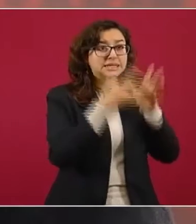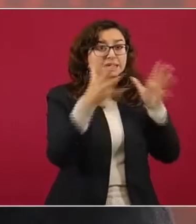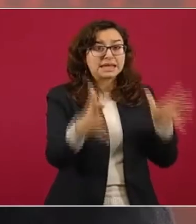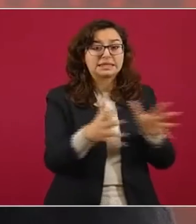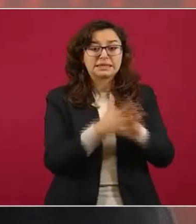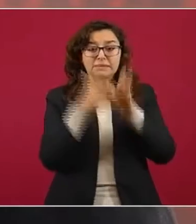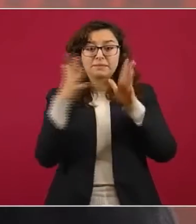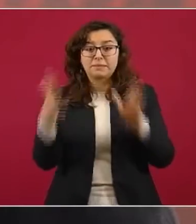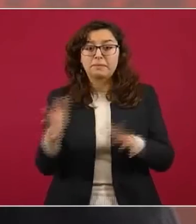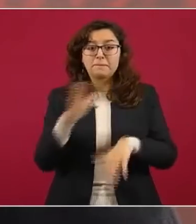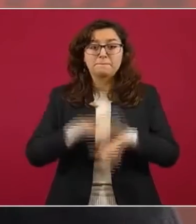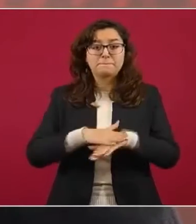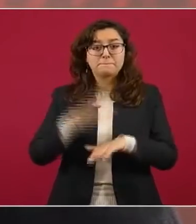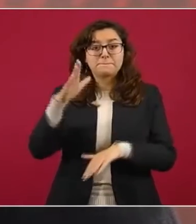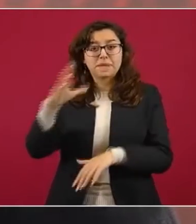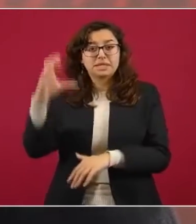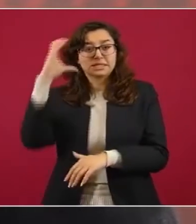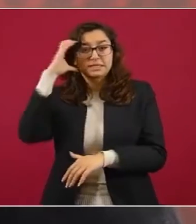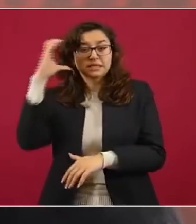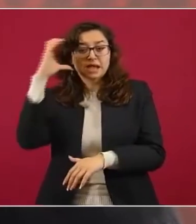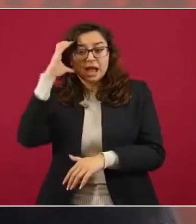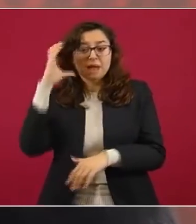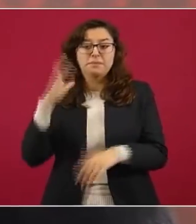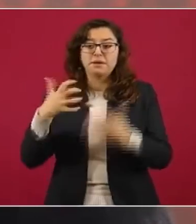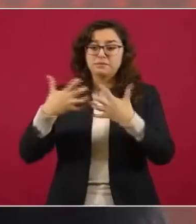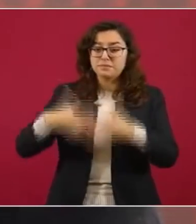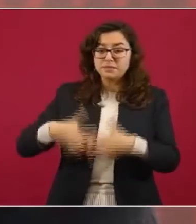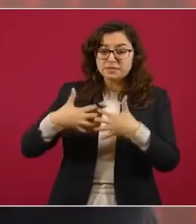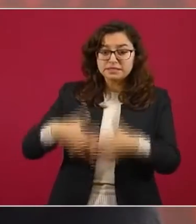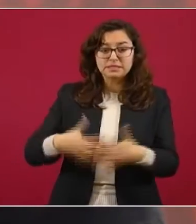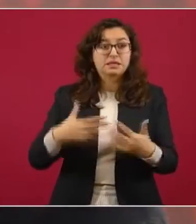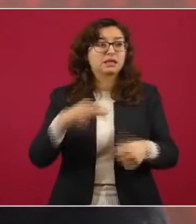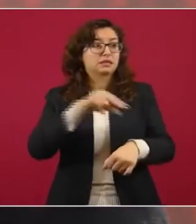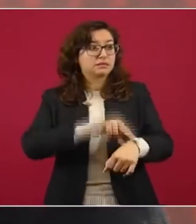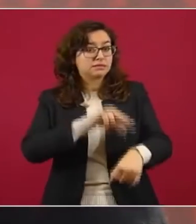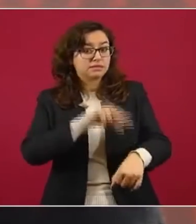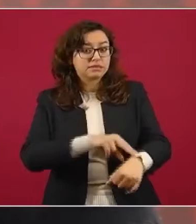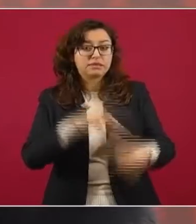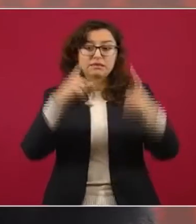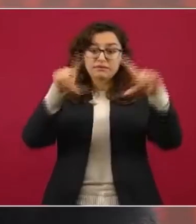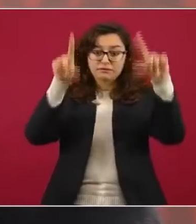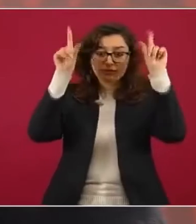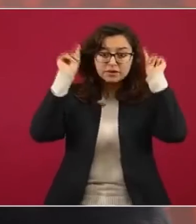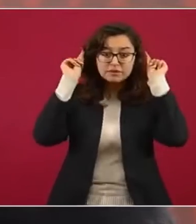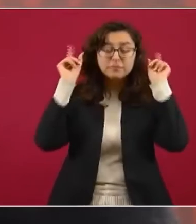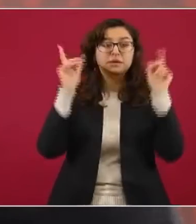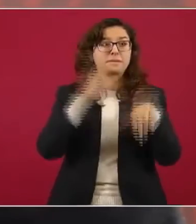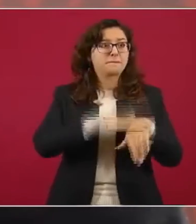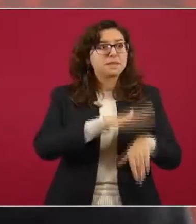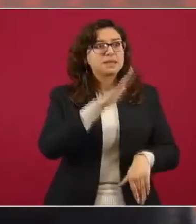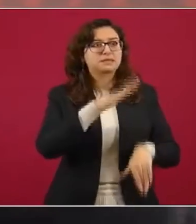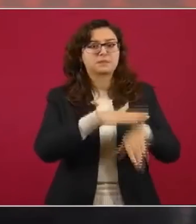haya camas suficientes, equipos, médicos, enfermeras,